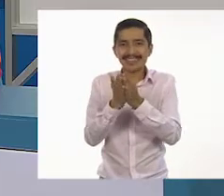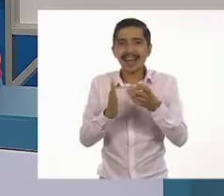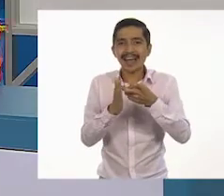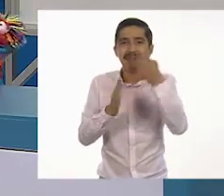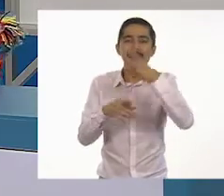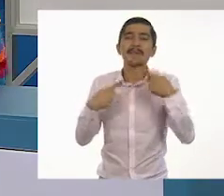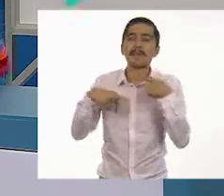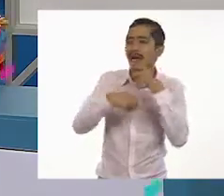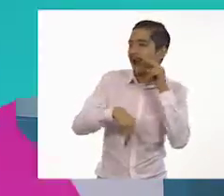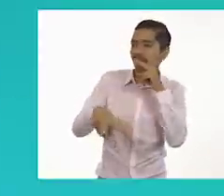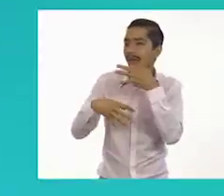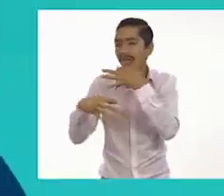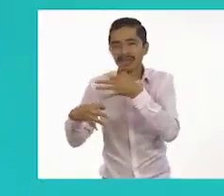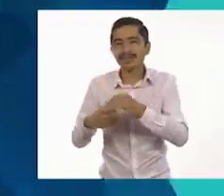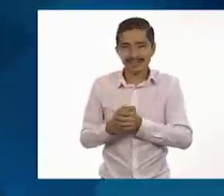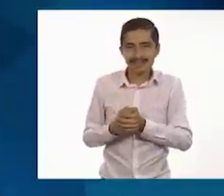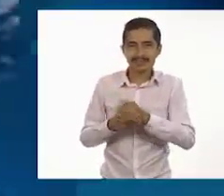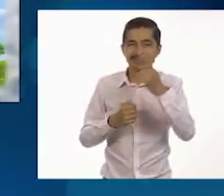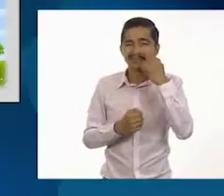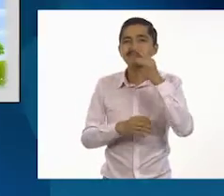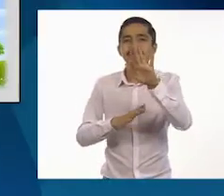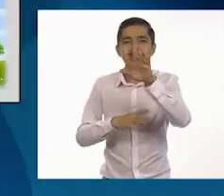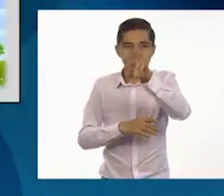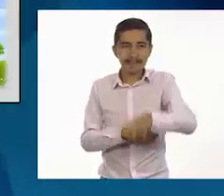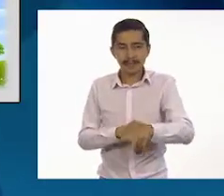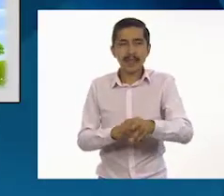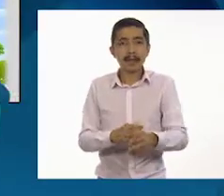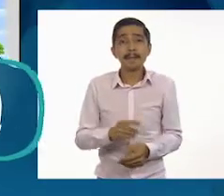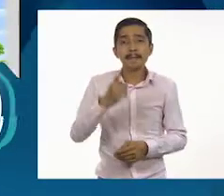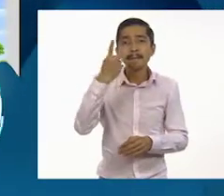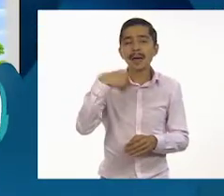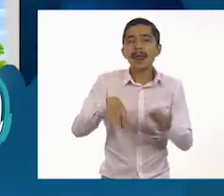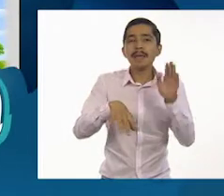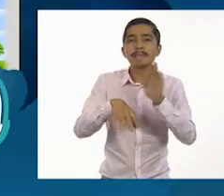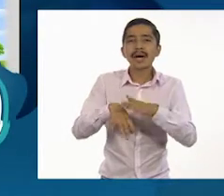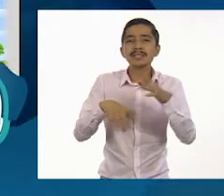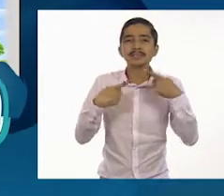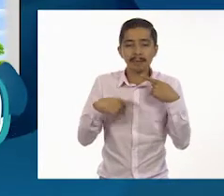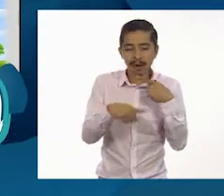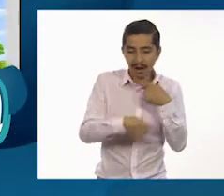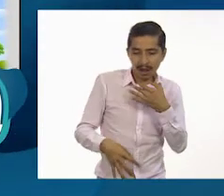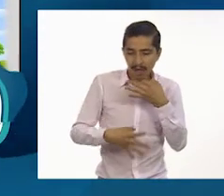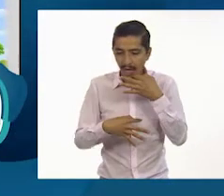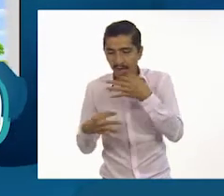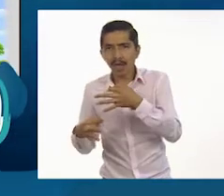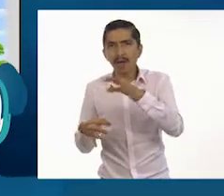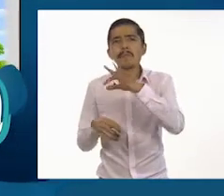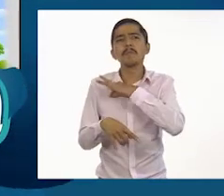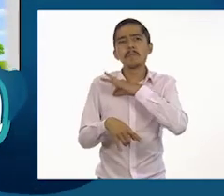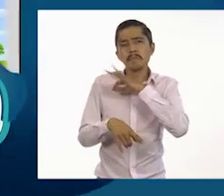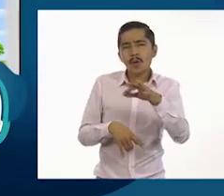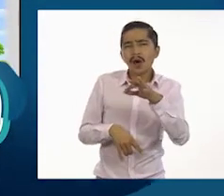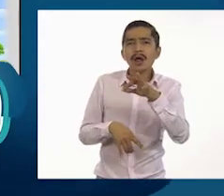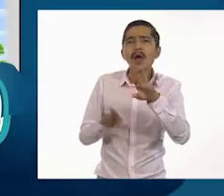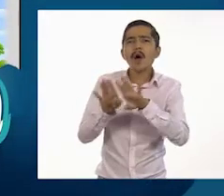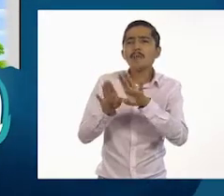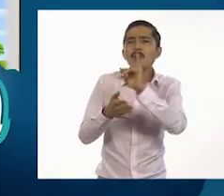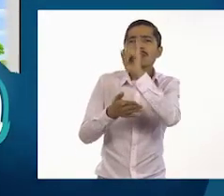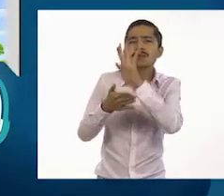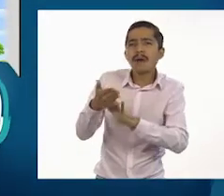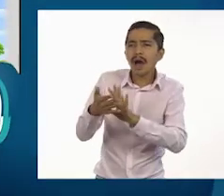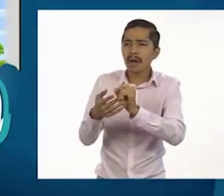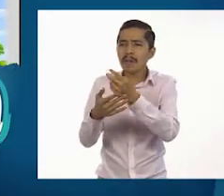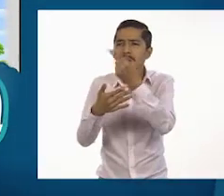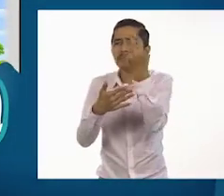Fíjate, Ale. Precisamente, Tom. Fíjate, ¿eh? También, para que sea atractivo el lector, podemos ocupar recursos visuales como